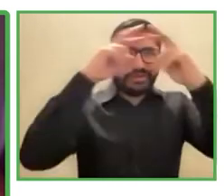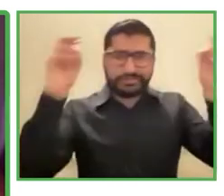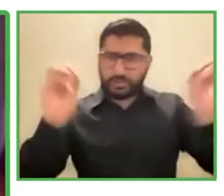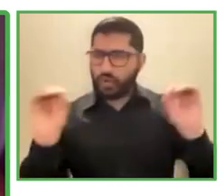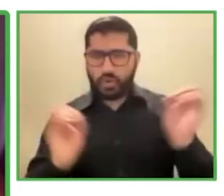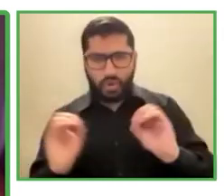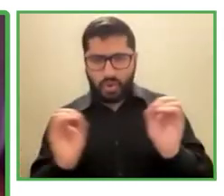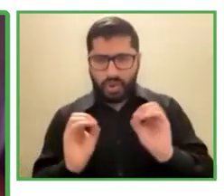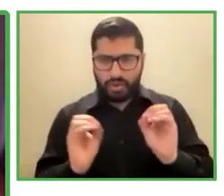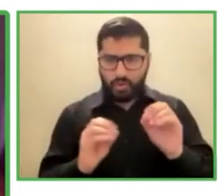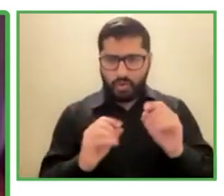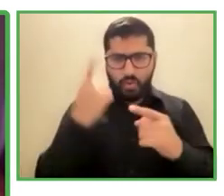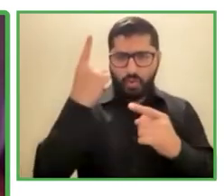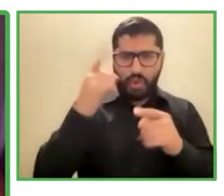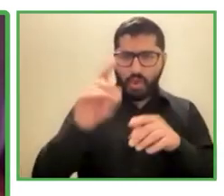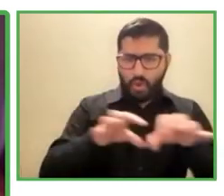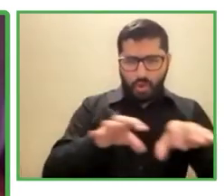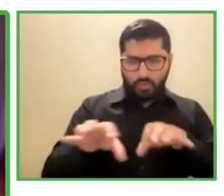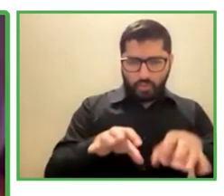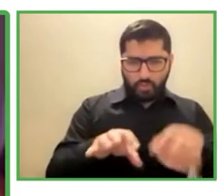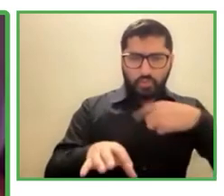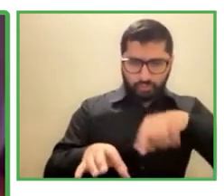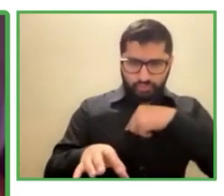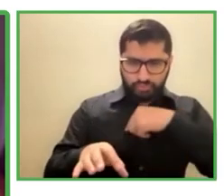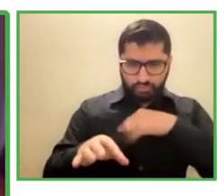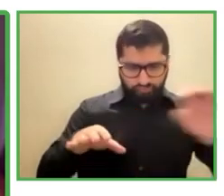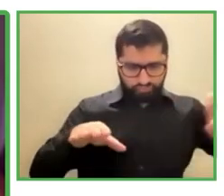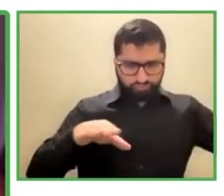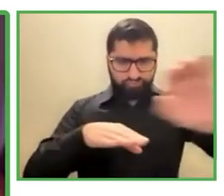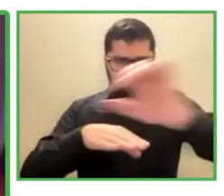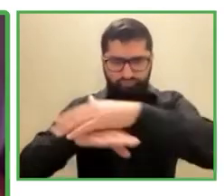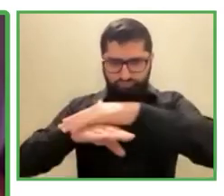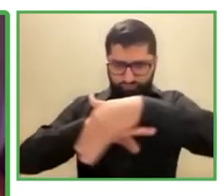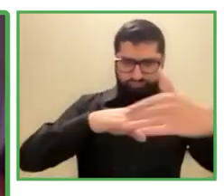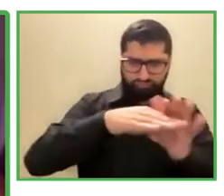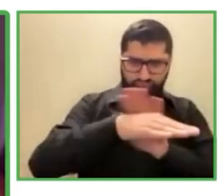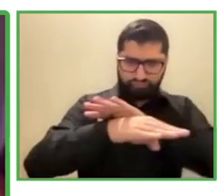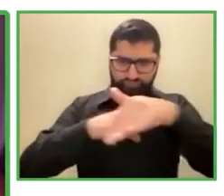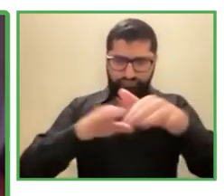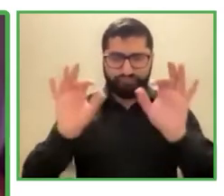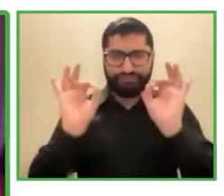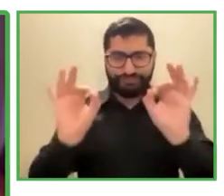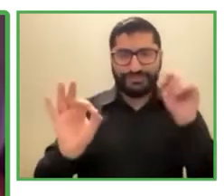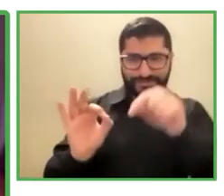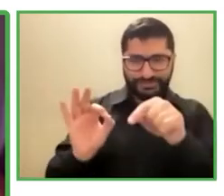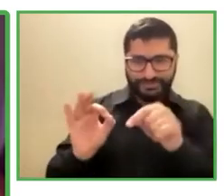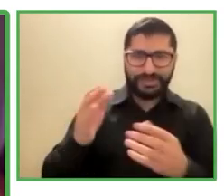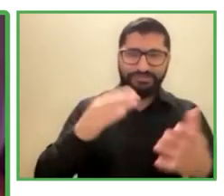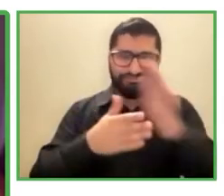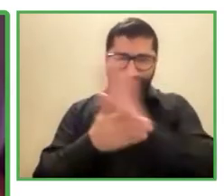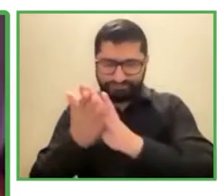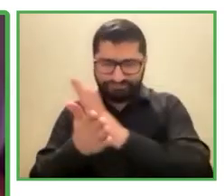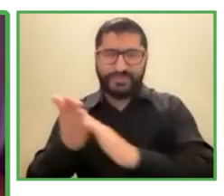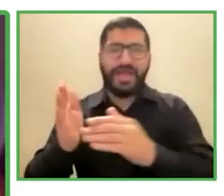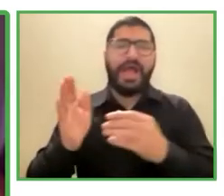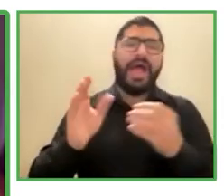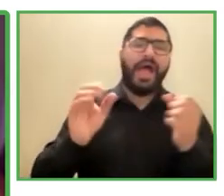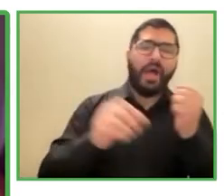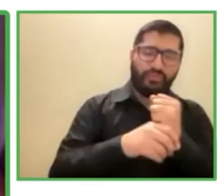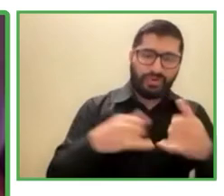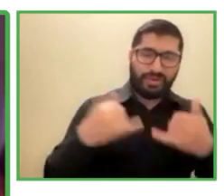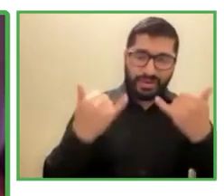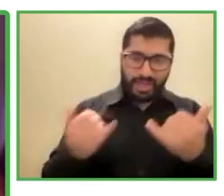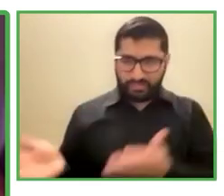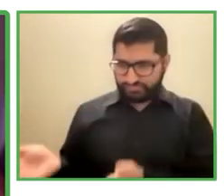aplicado directamente en la carrocería y con ello se lavan los autos y por otra parte está el tema de la discapacidad que